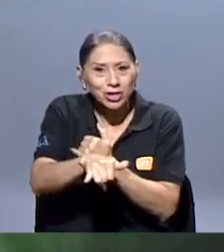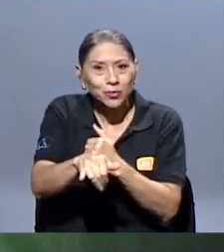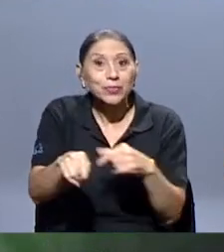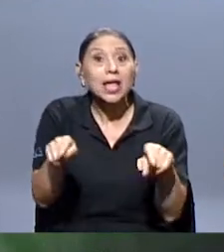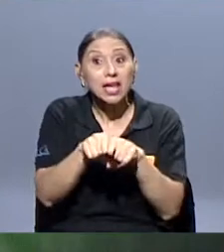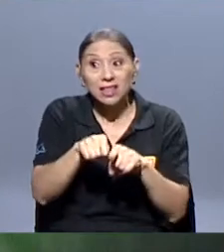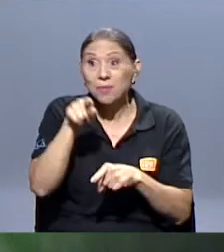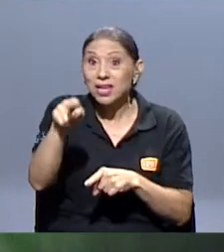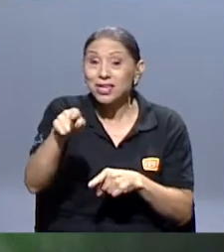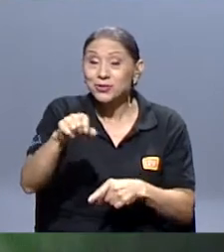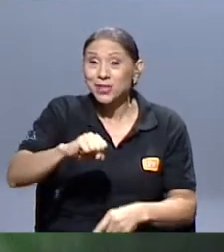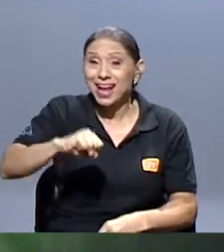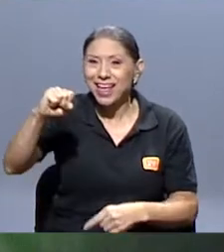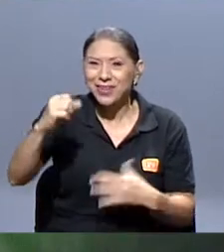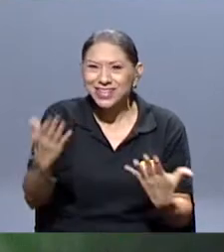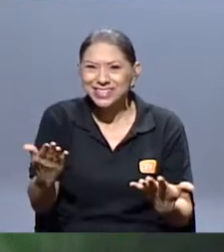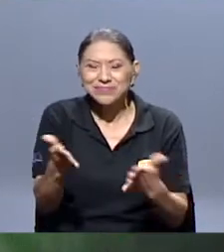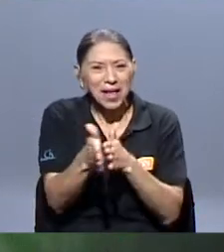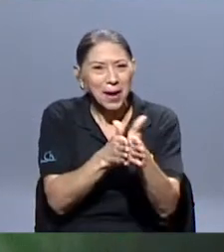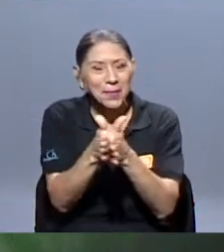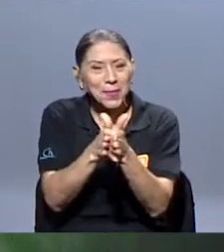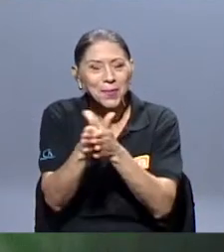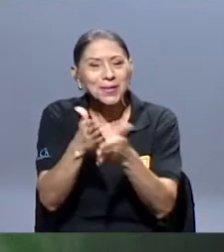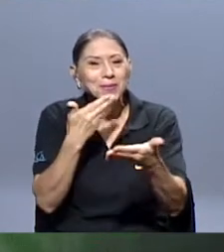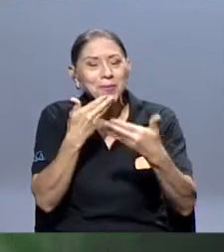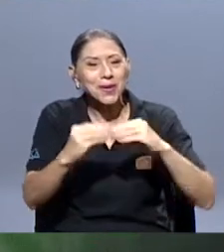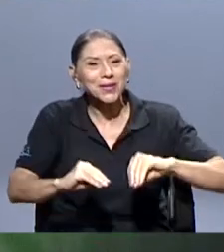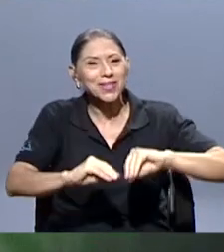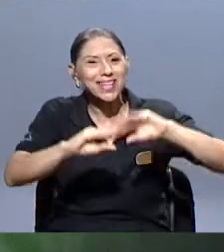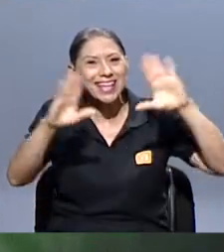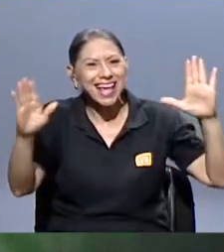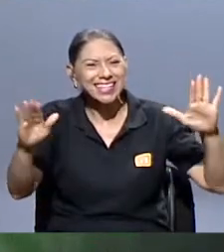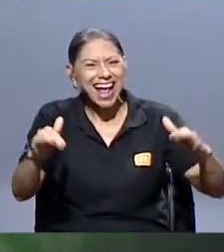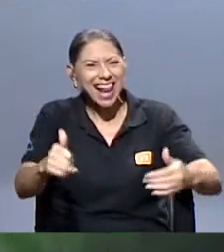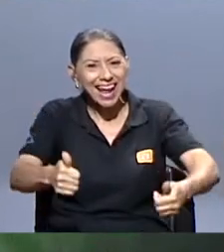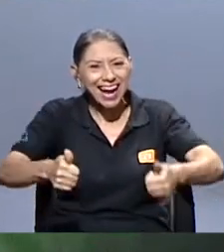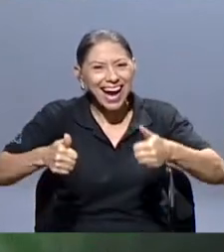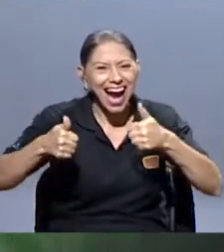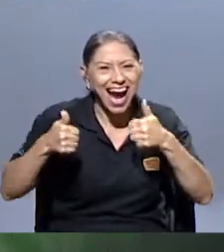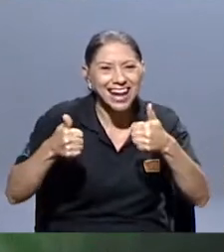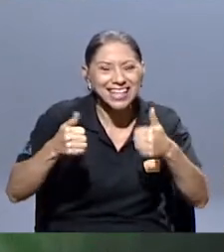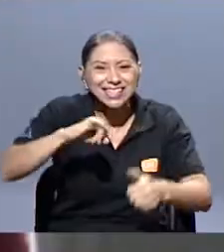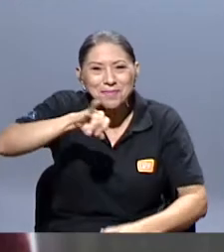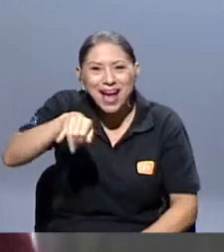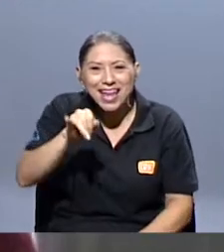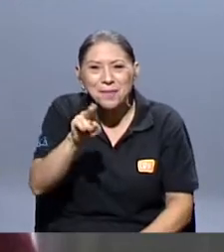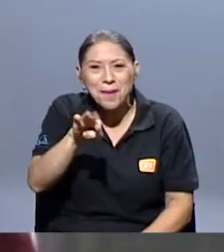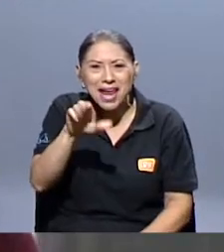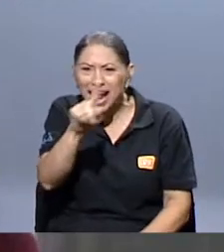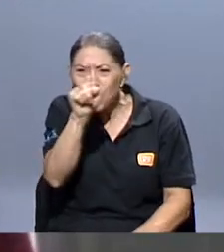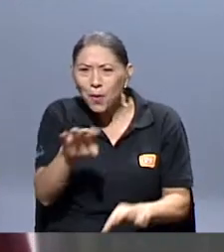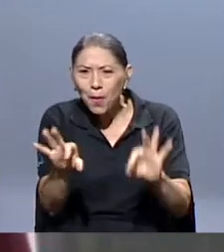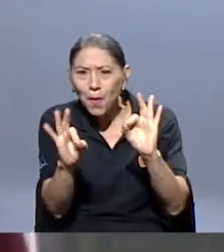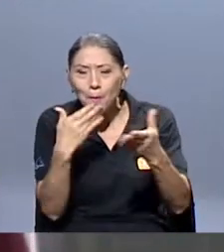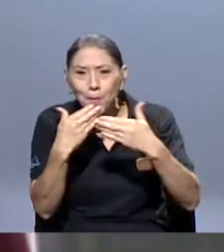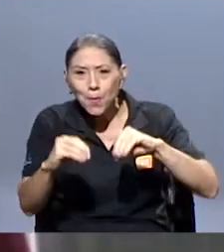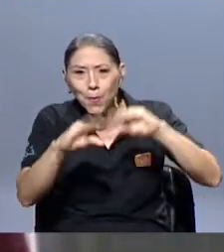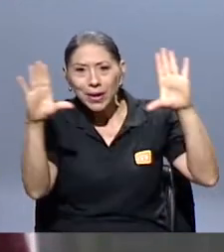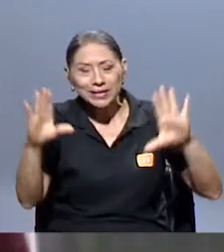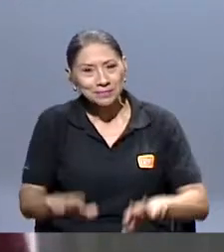ganadores. Pues aprovecho para darle los buenos días a la carguísima de Jimena. ¿Cómo estás Jimena? Buenos días.